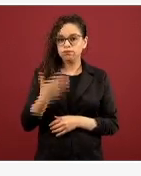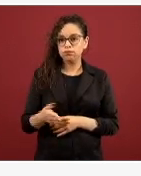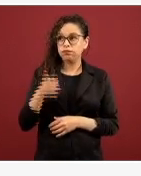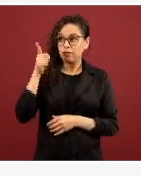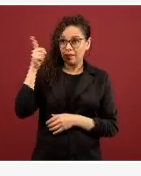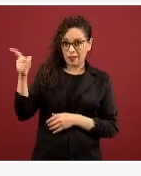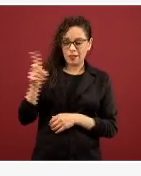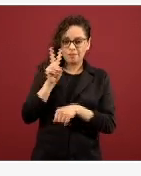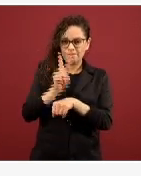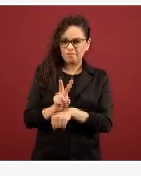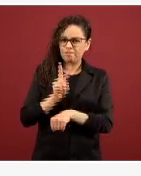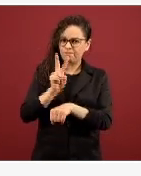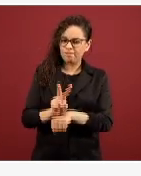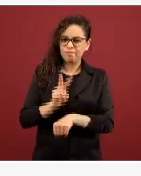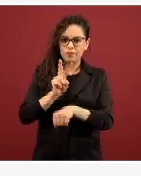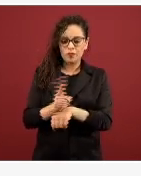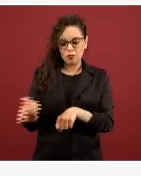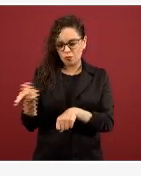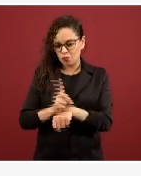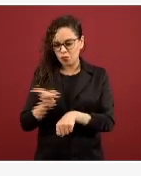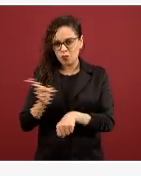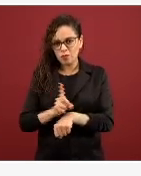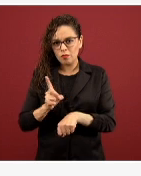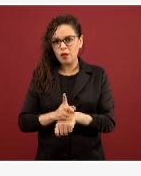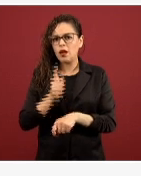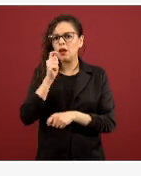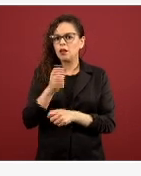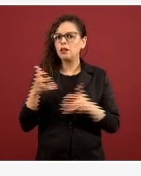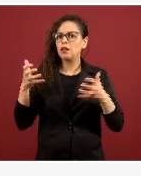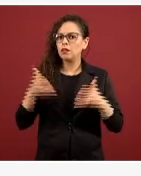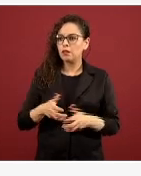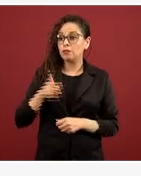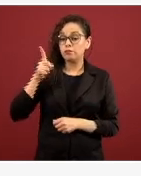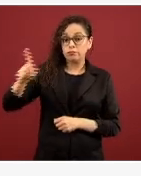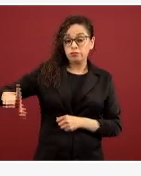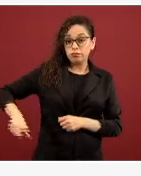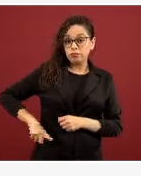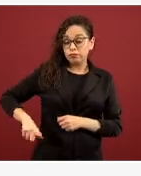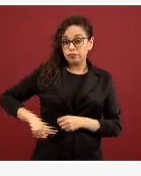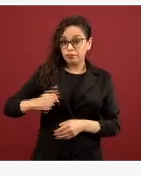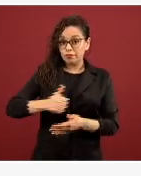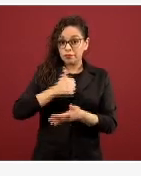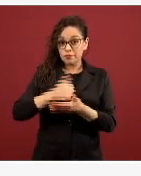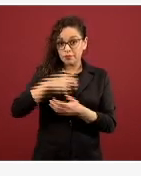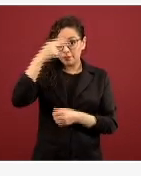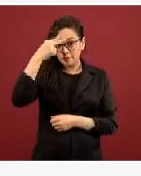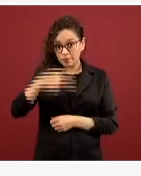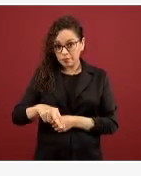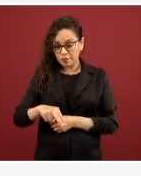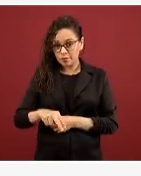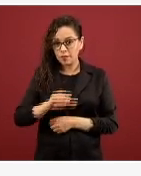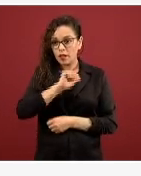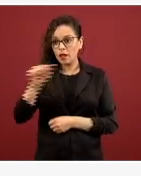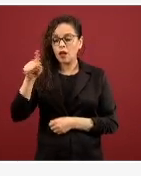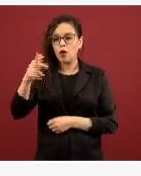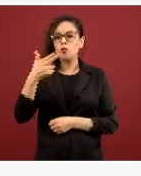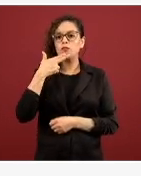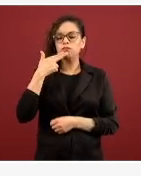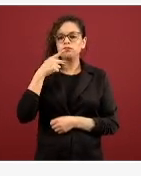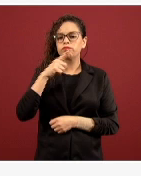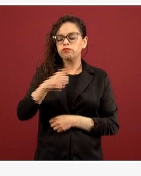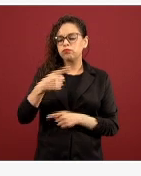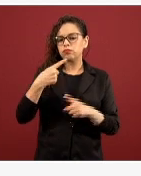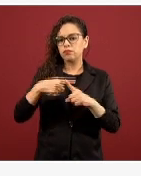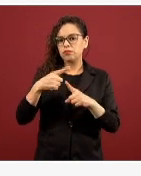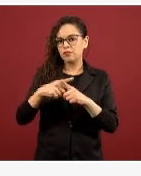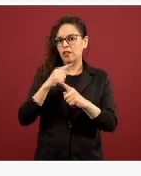que hace el gobierno de la Ciudad de México sobre el uso del metro, trolebus, mexibus,